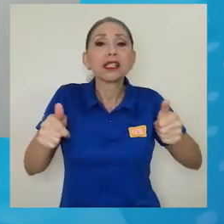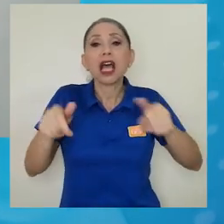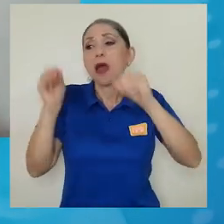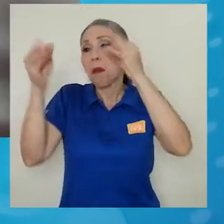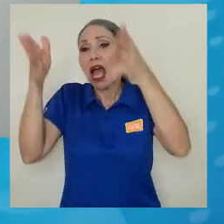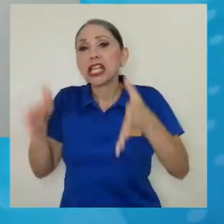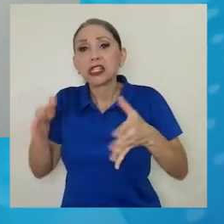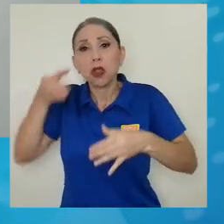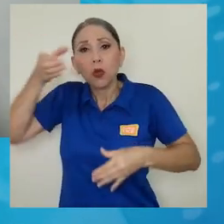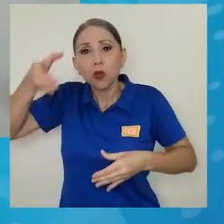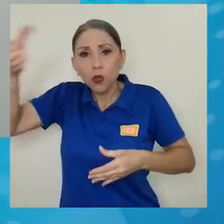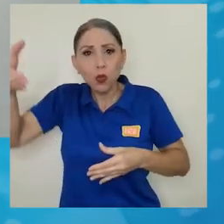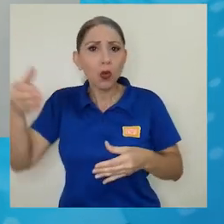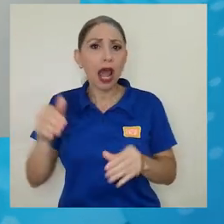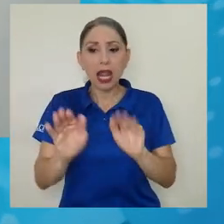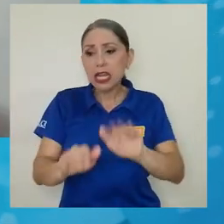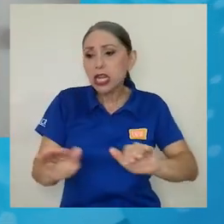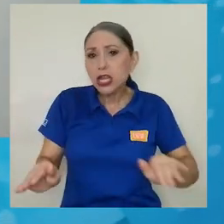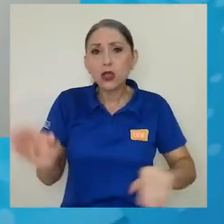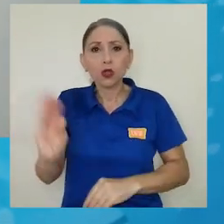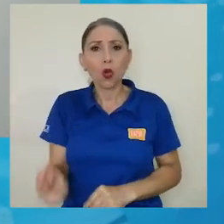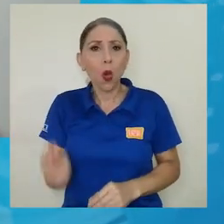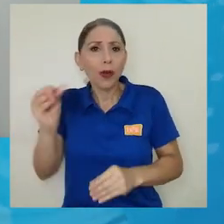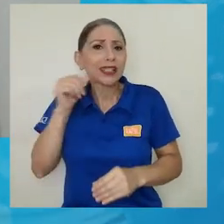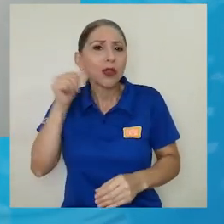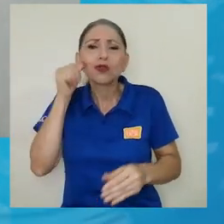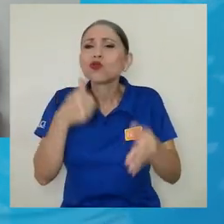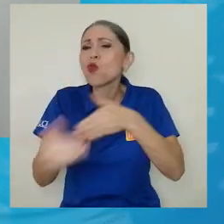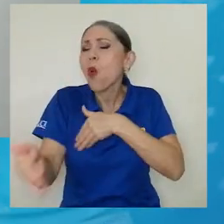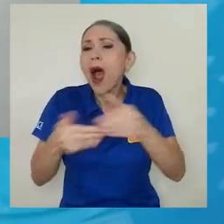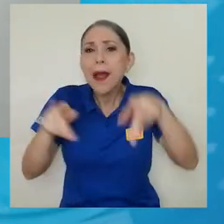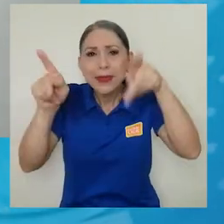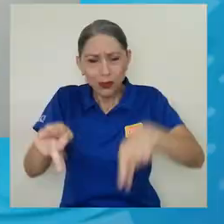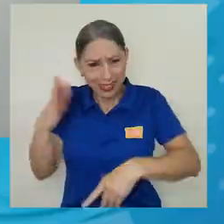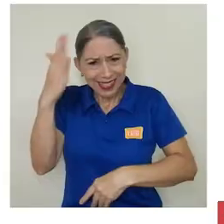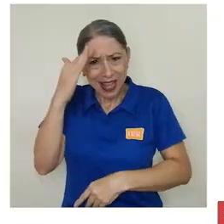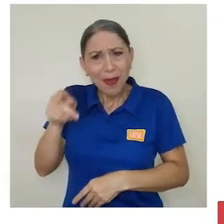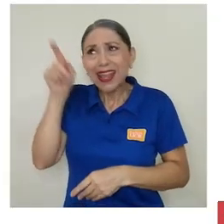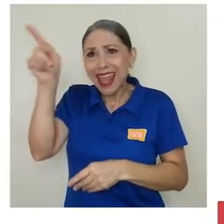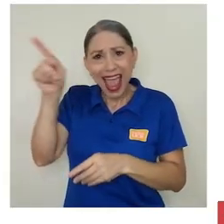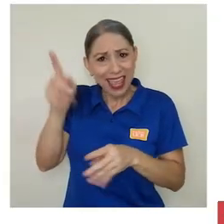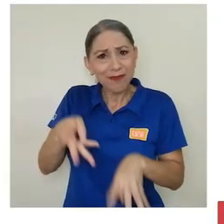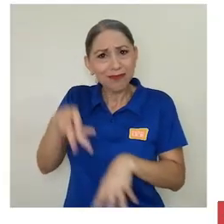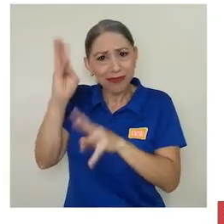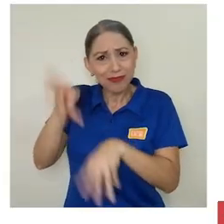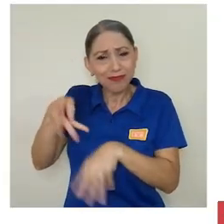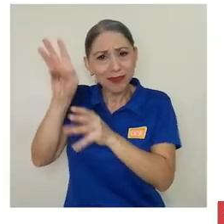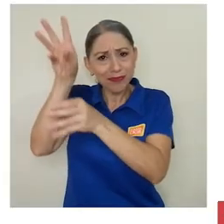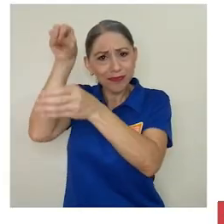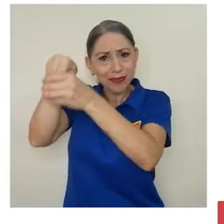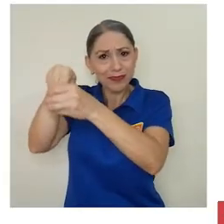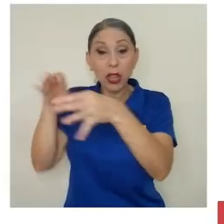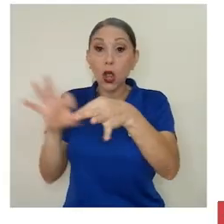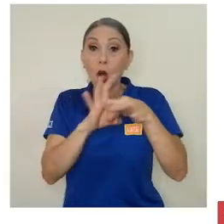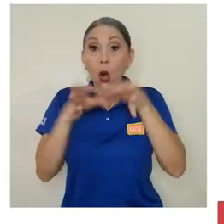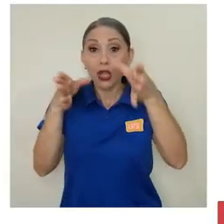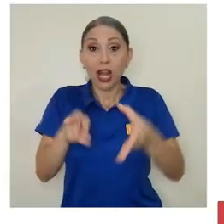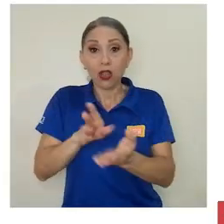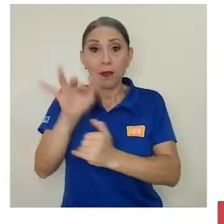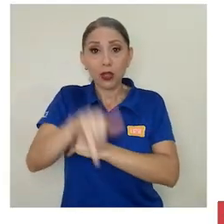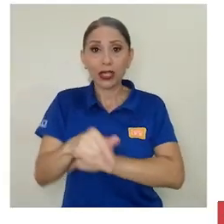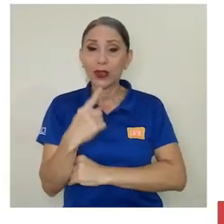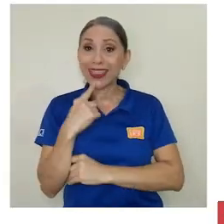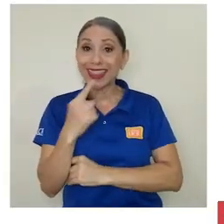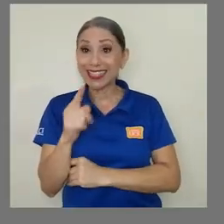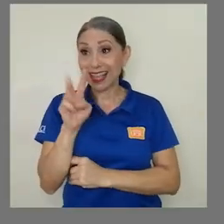cultura, sean los niños o los jóvenes o los adultos, quien quiera saber que ahí están los recursos. El coordinador del proyecto